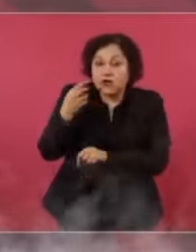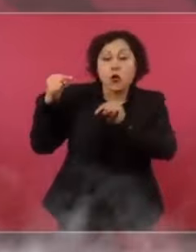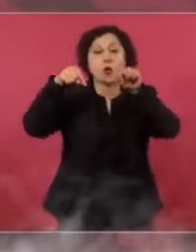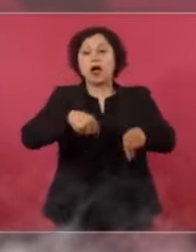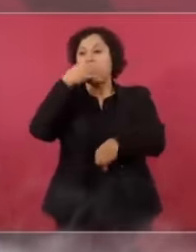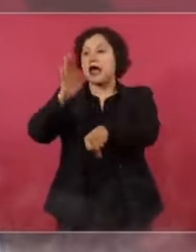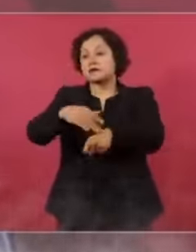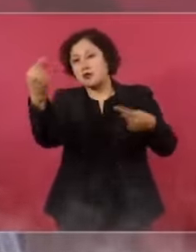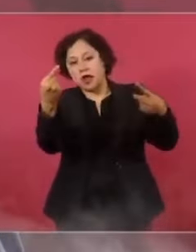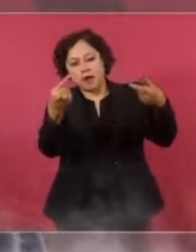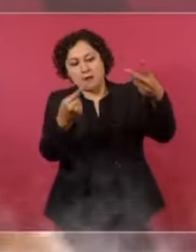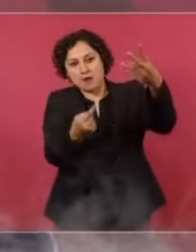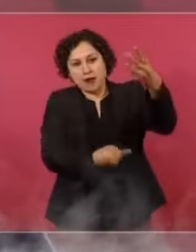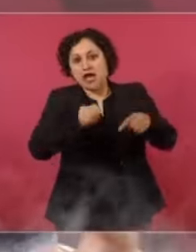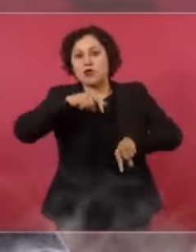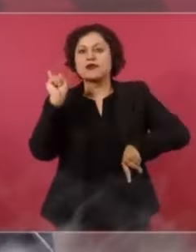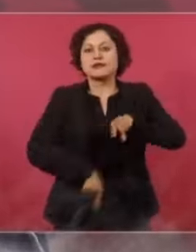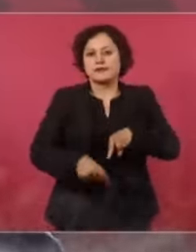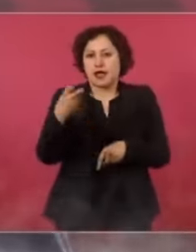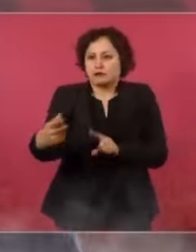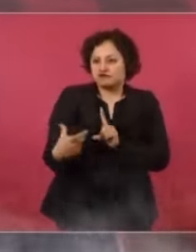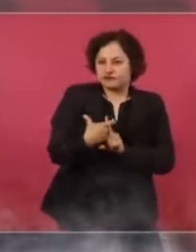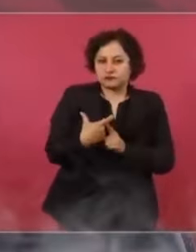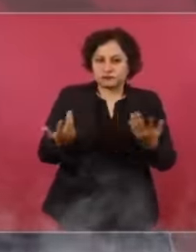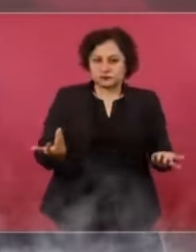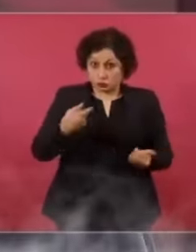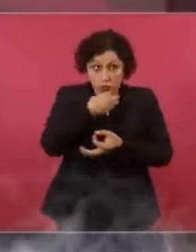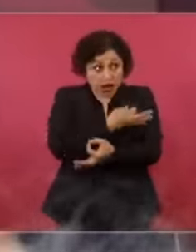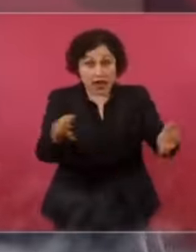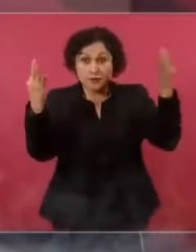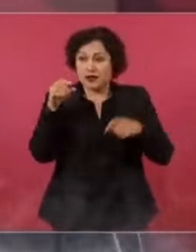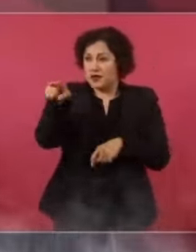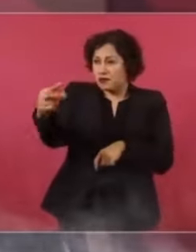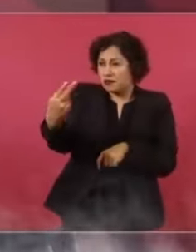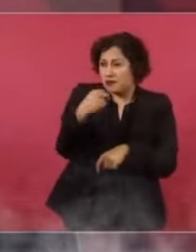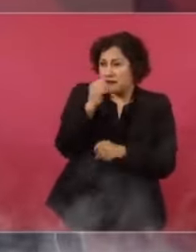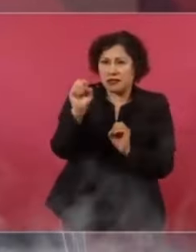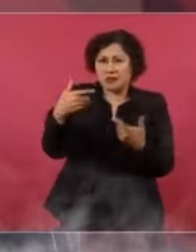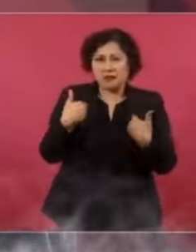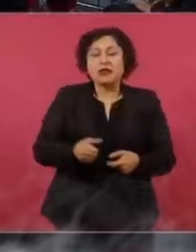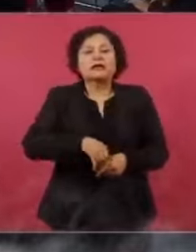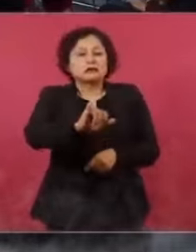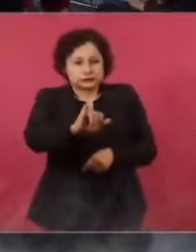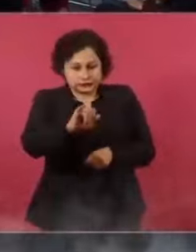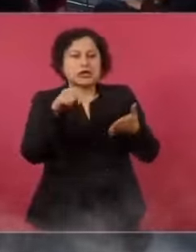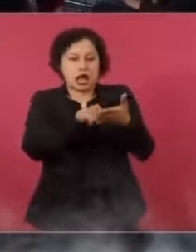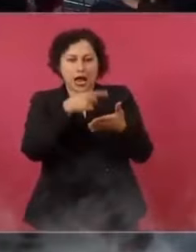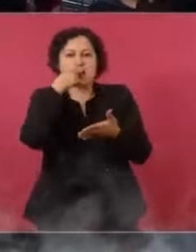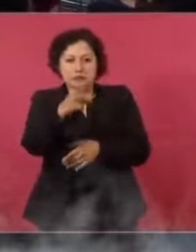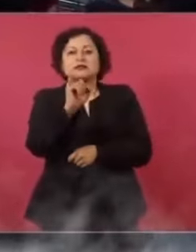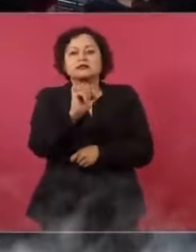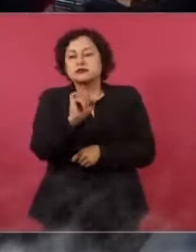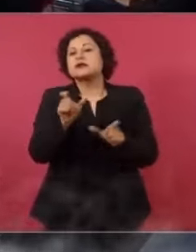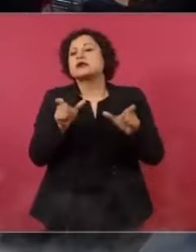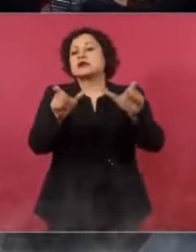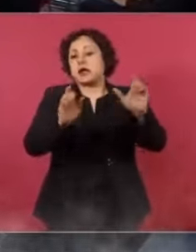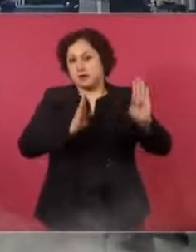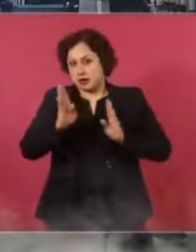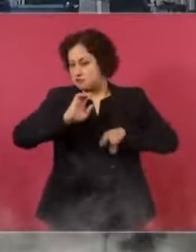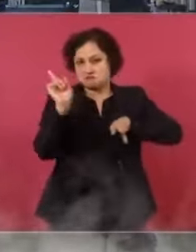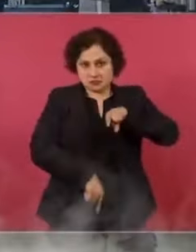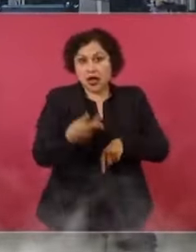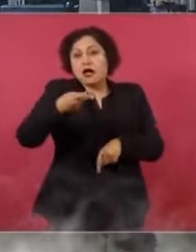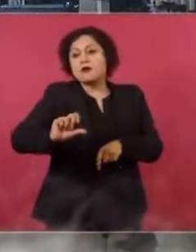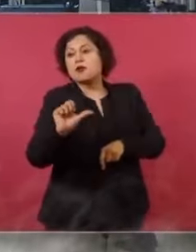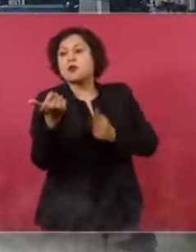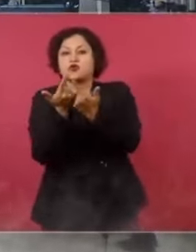canceló el Estado Mayor Presidencial. Y ustedes no vieron nada de eso. Justo se menciona que si en efecto desaparece el Estado Mayor Presidencial en este gobierno, pero también hay